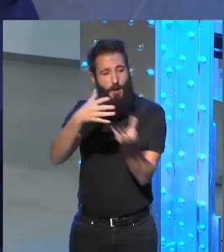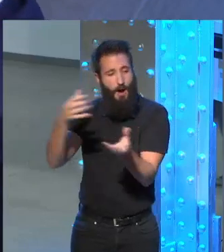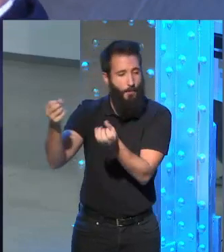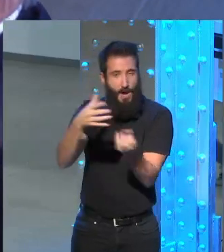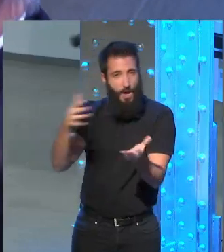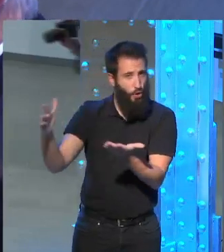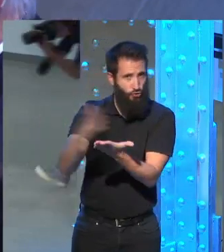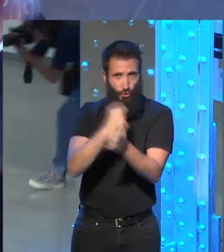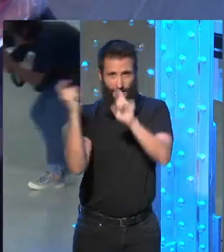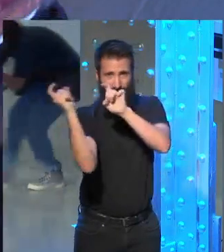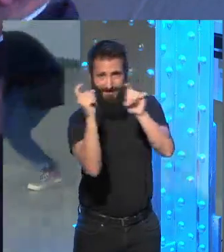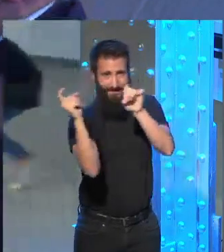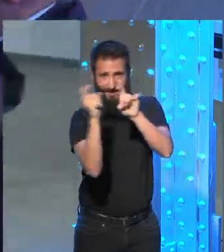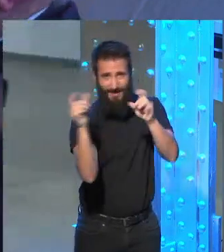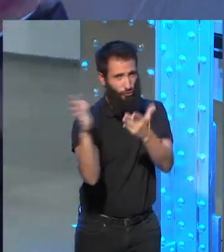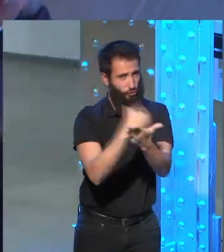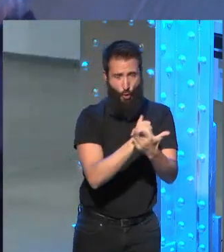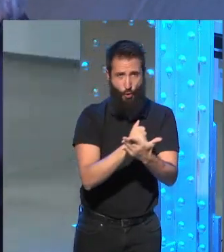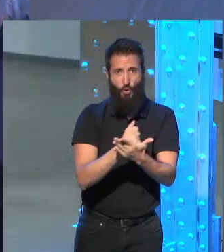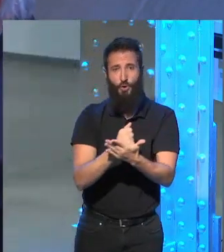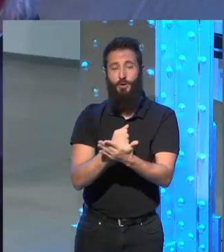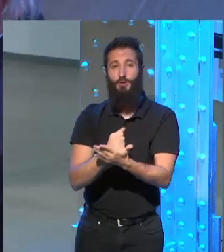les había enseñado lo que les había mostrado